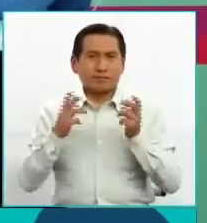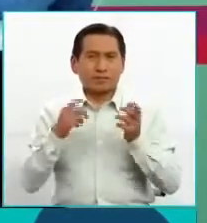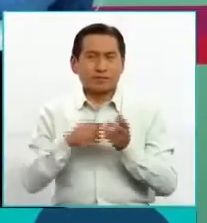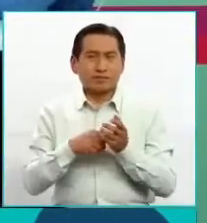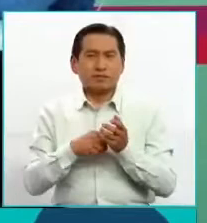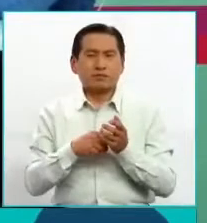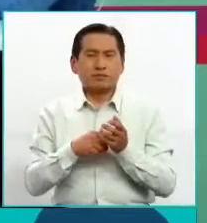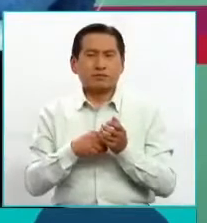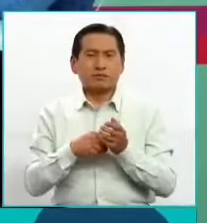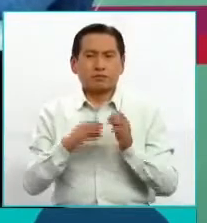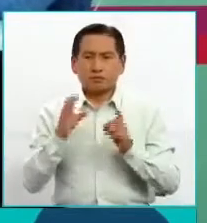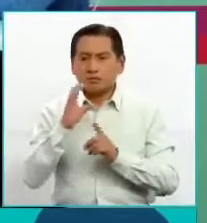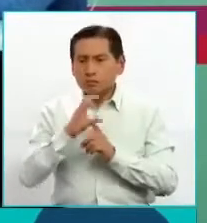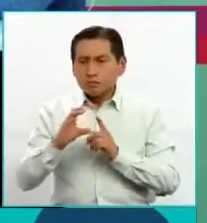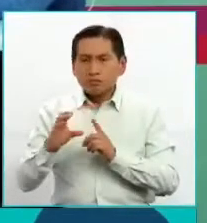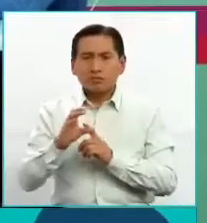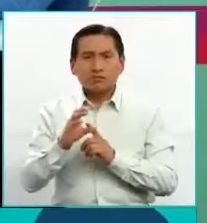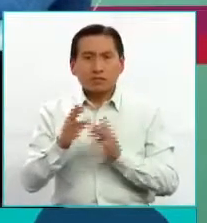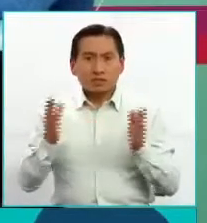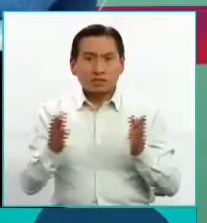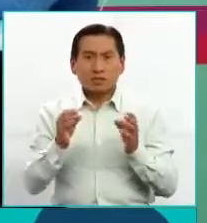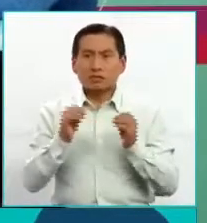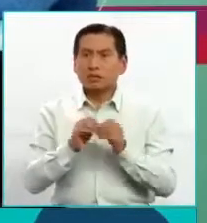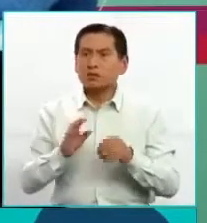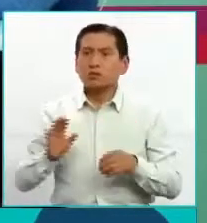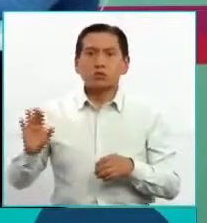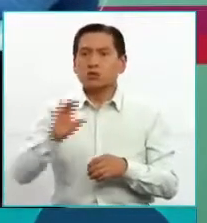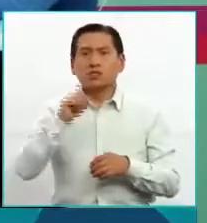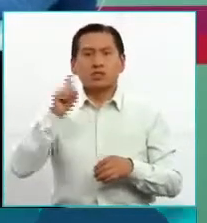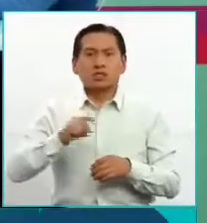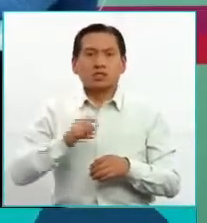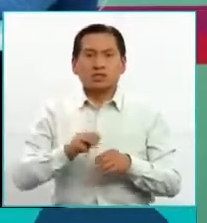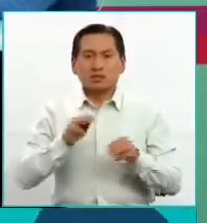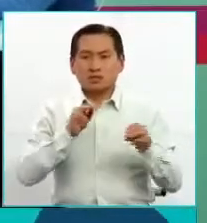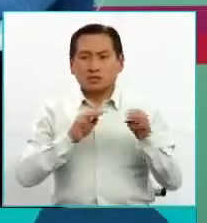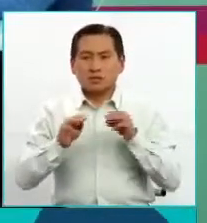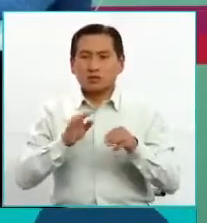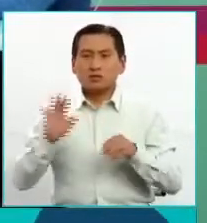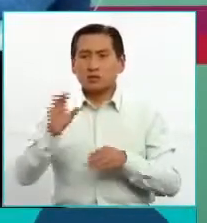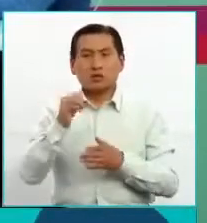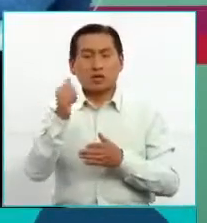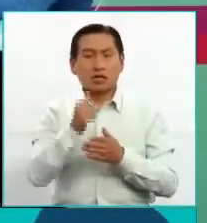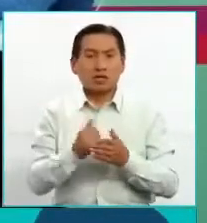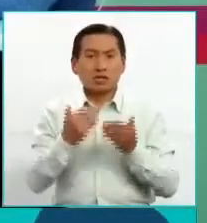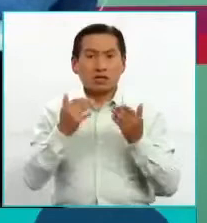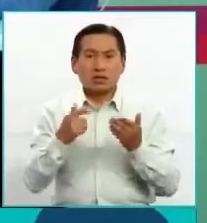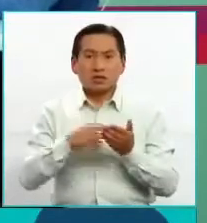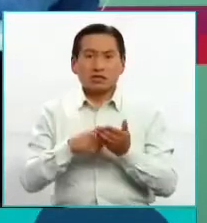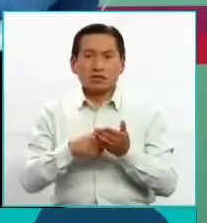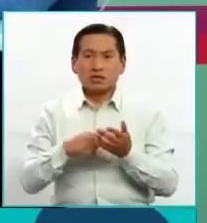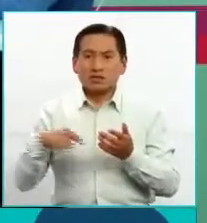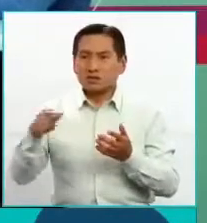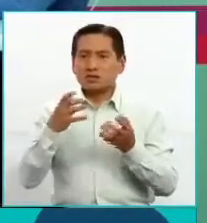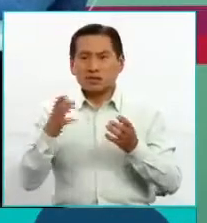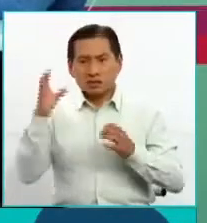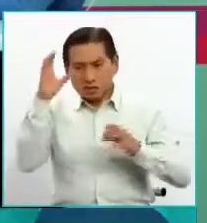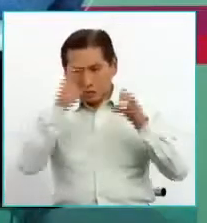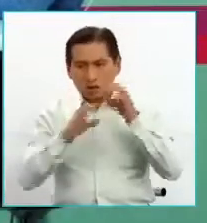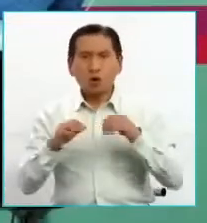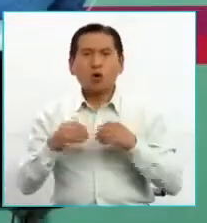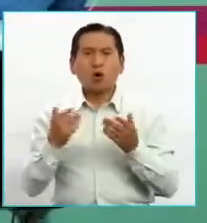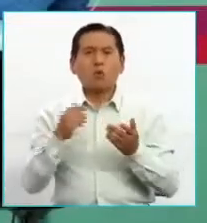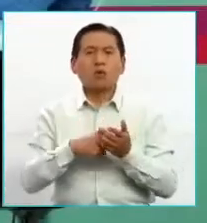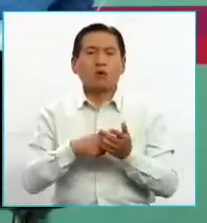del sector cultural que tanto se necesita. La mayoría de los grupos de los movimientos de artistas están en esa medida, pues buscando cómo también